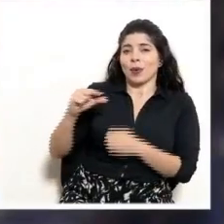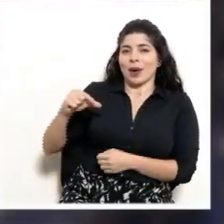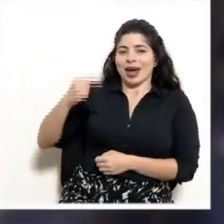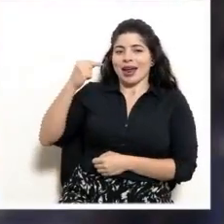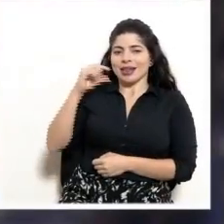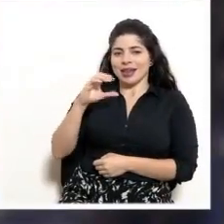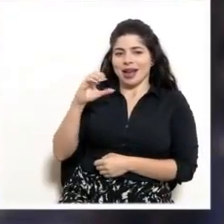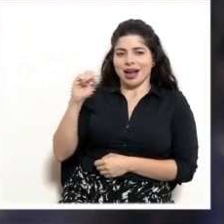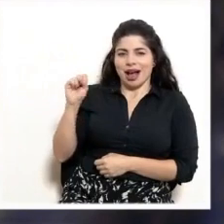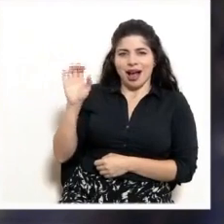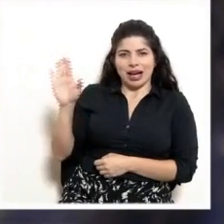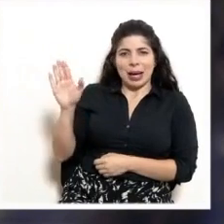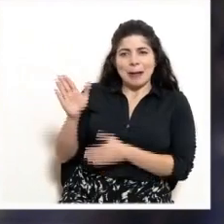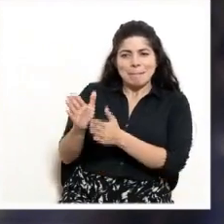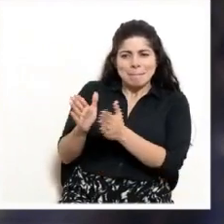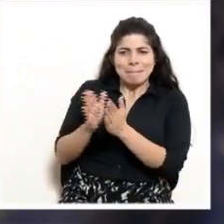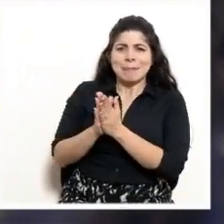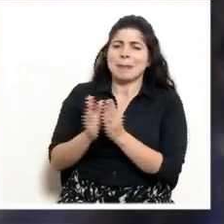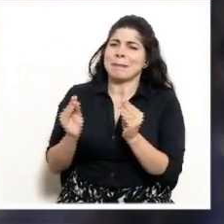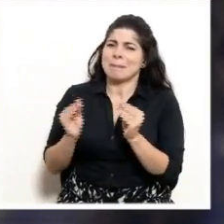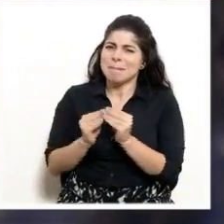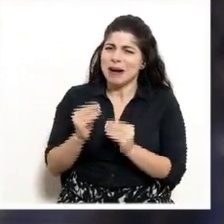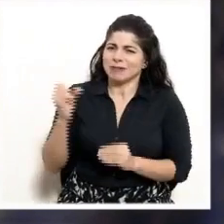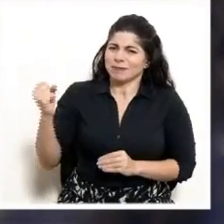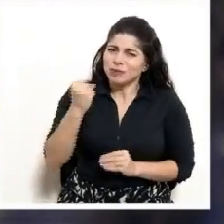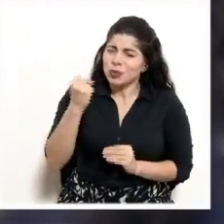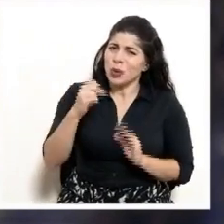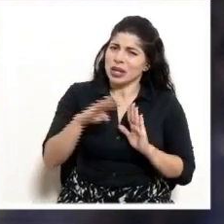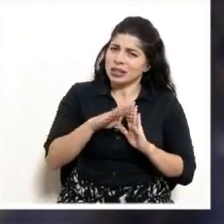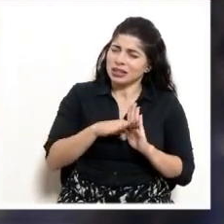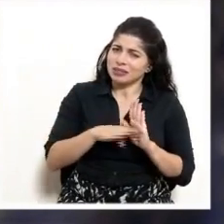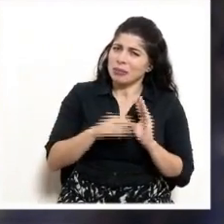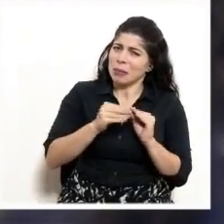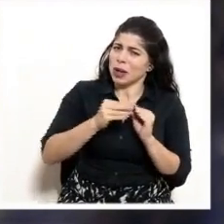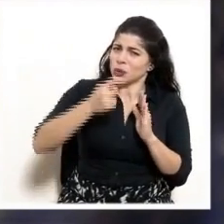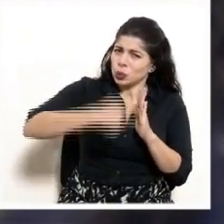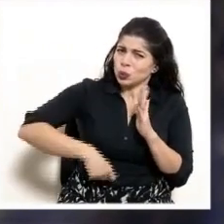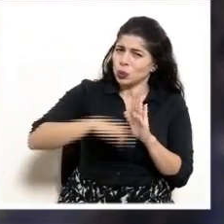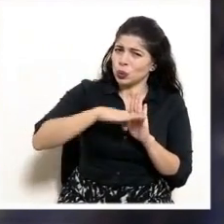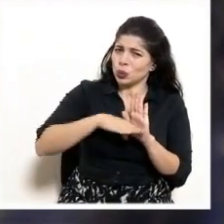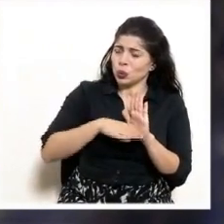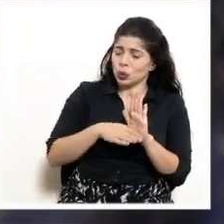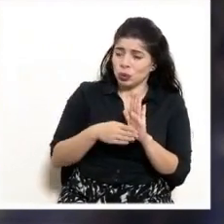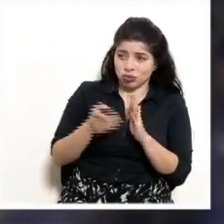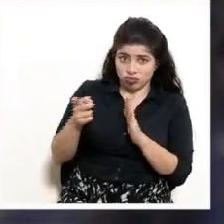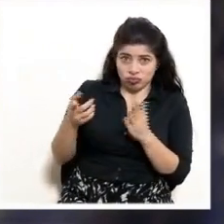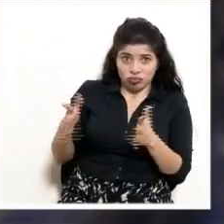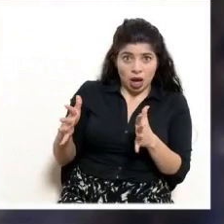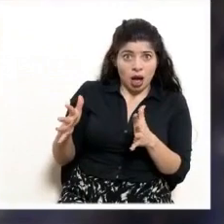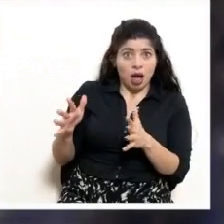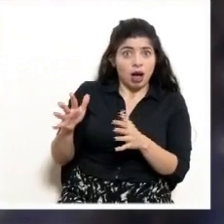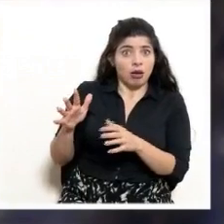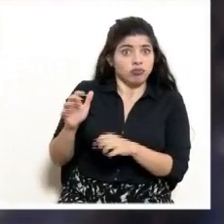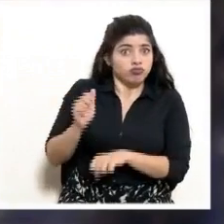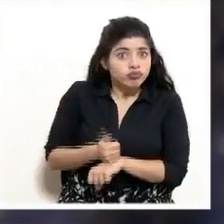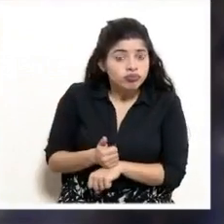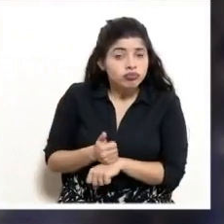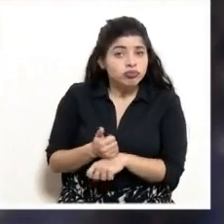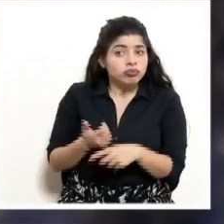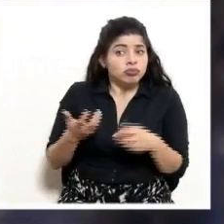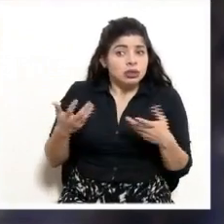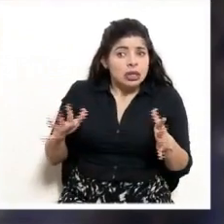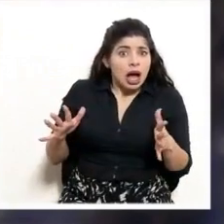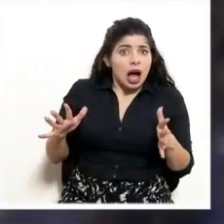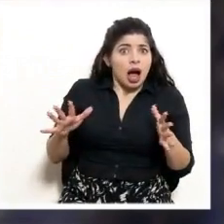de la Caja, pidiendo medidas más severas, ¿ya se ha definido, se ha tomado